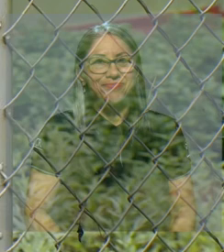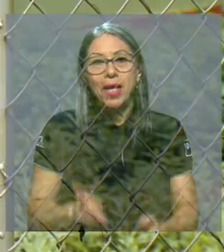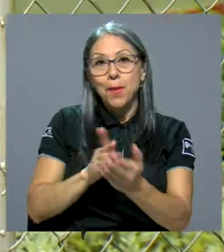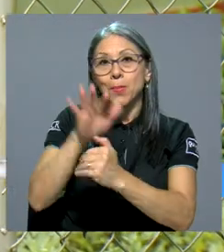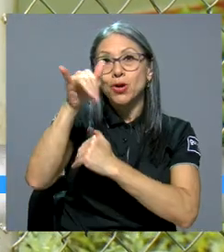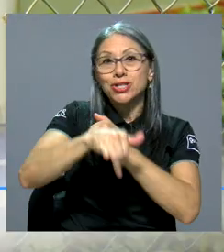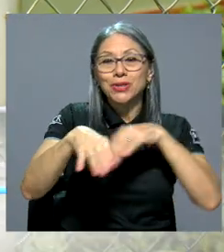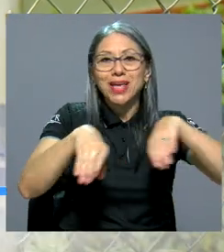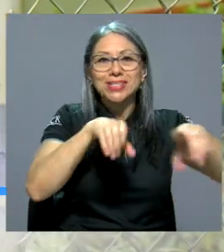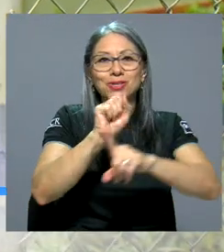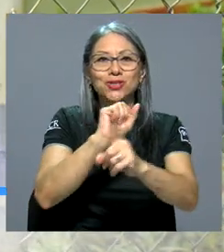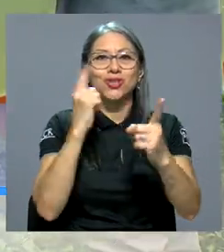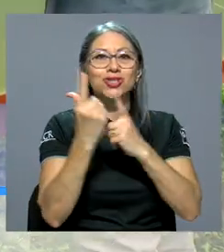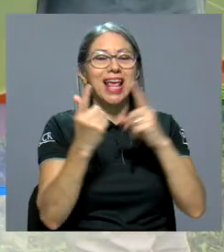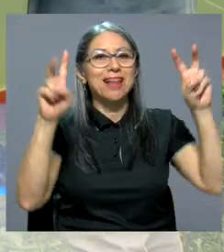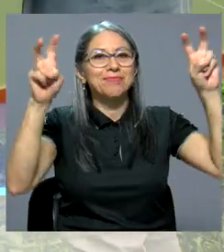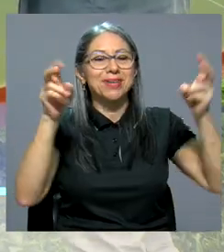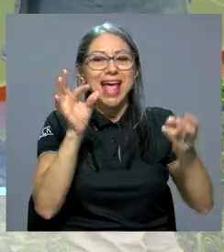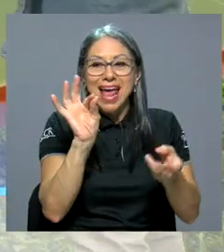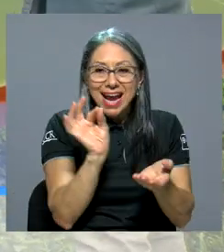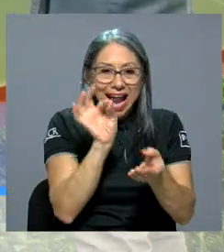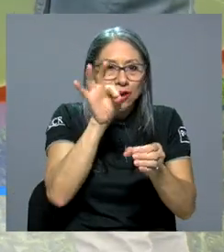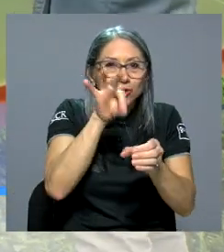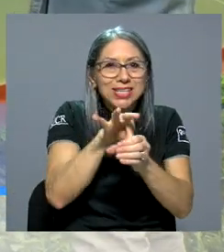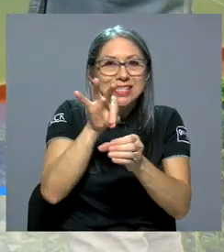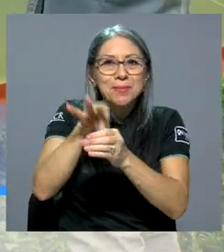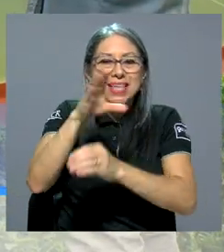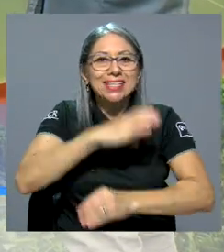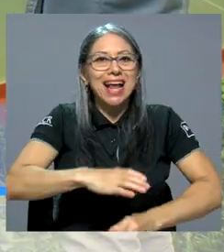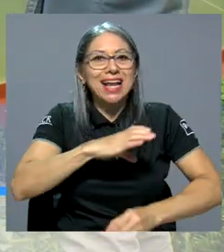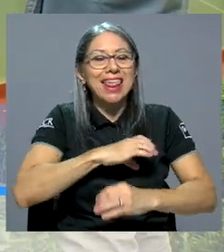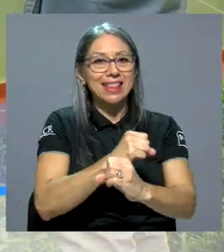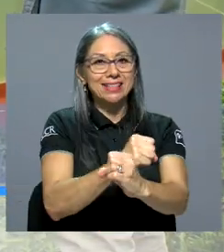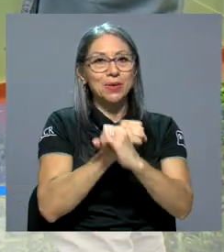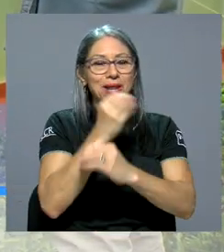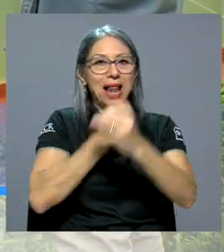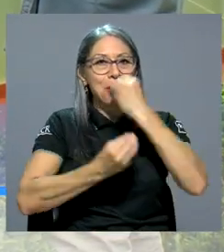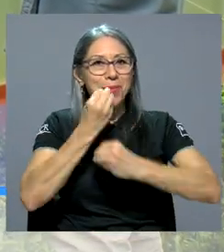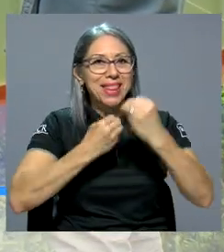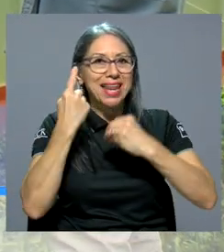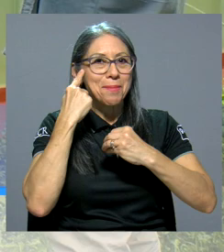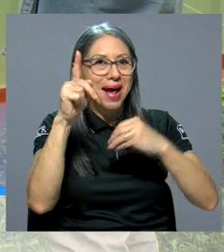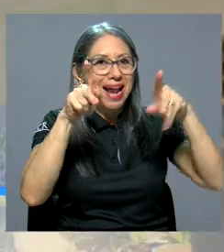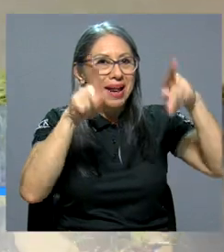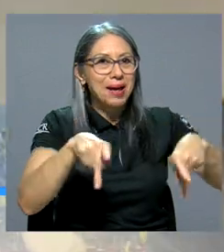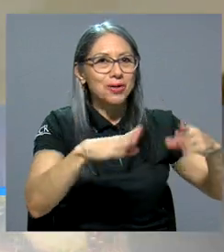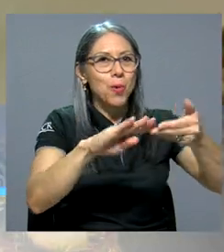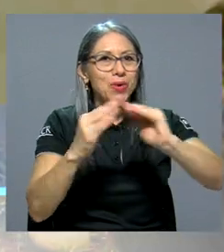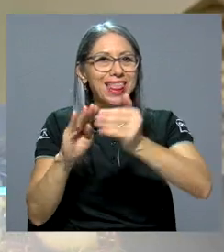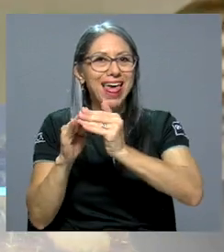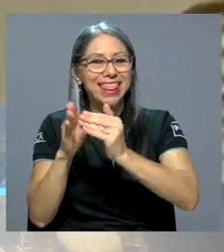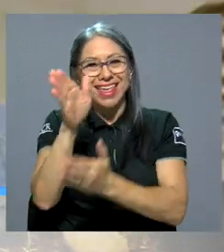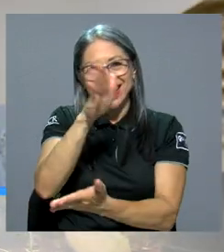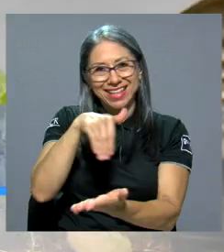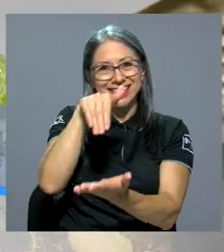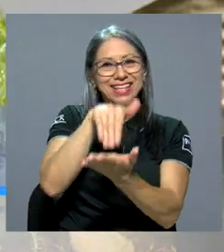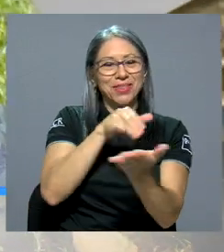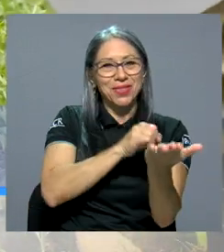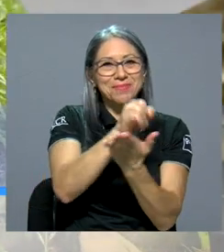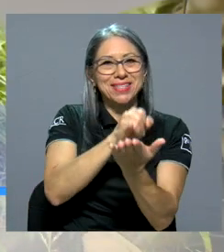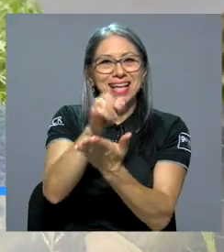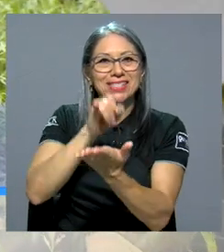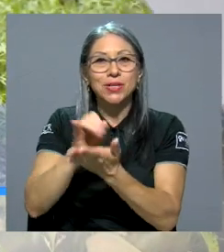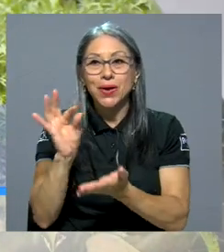El proyecto de acción social granos y semillas de calidad seguridad alimentaria para la comunidad del centro de